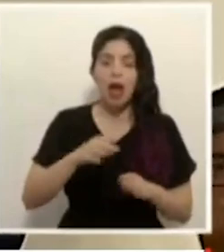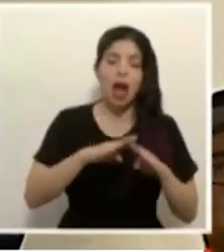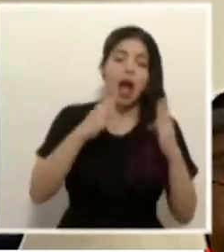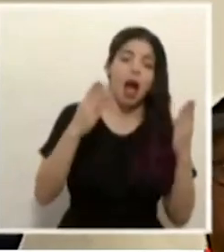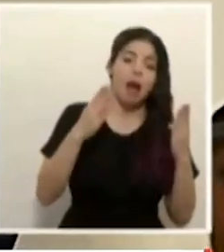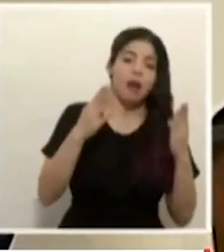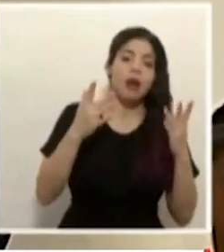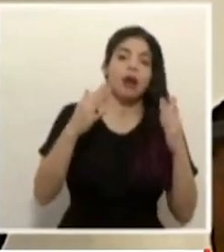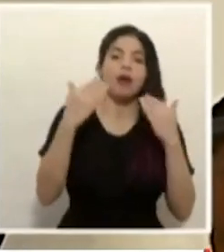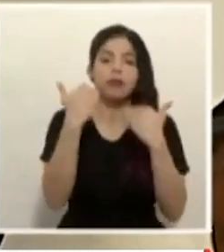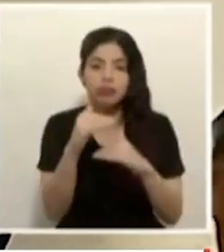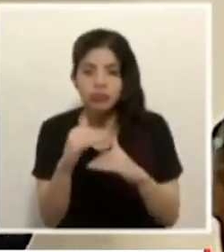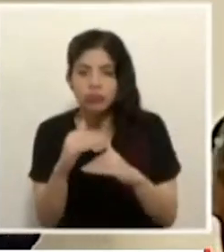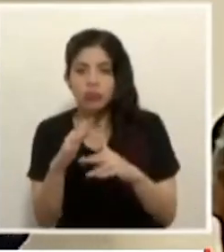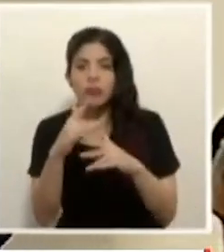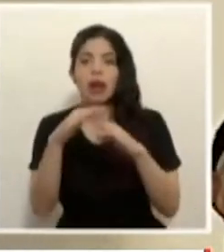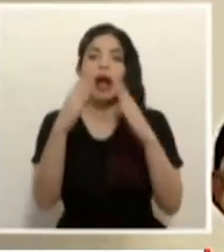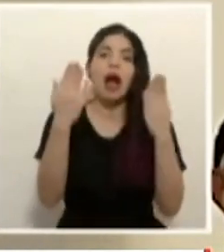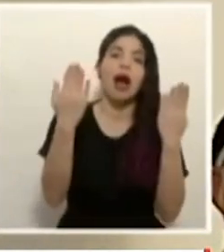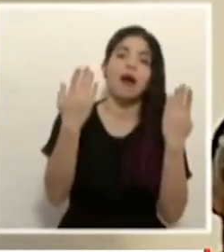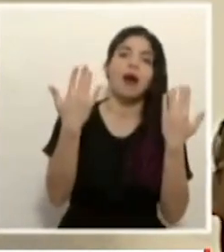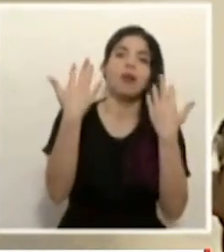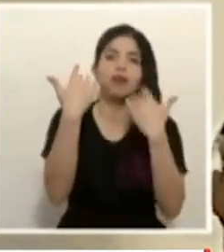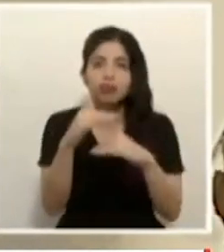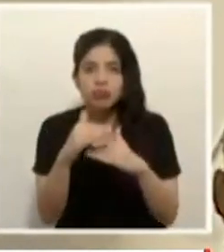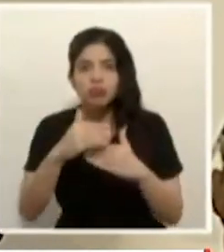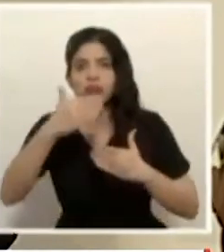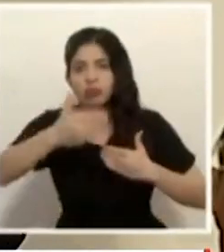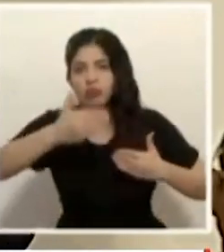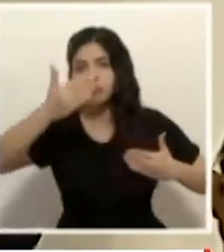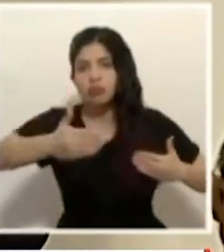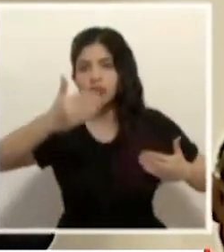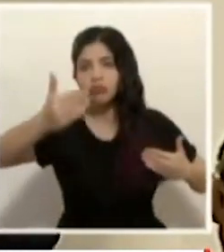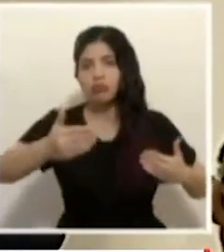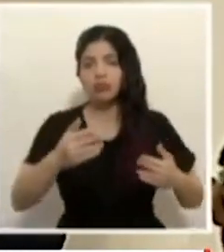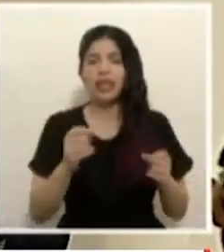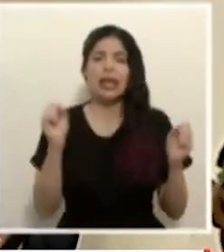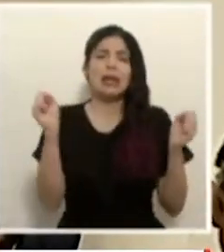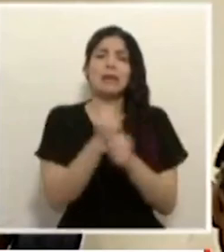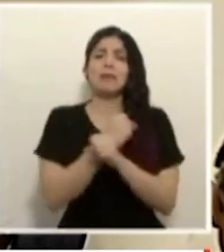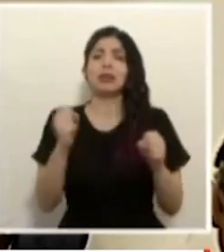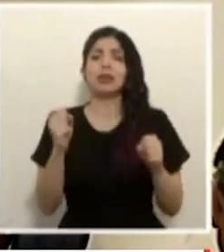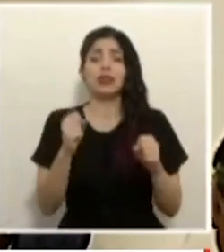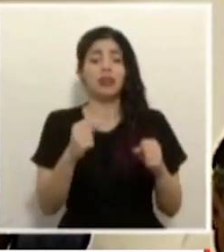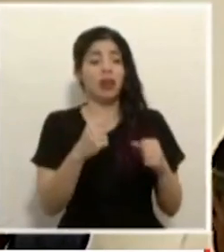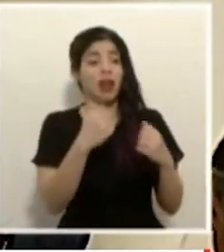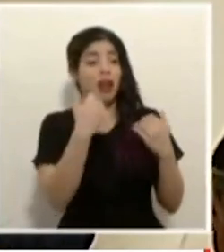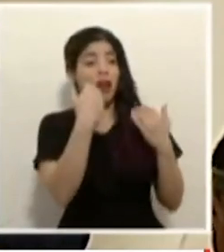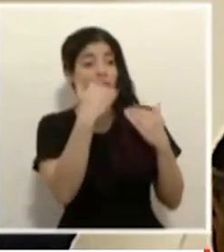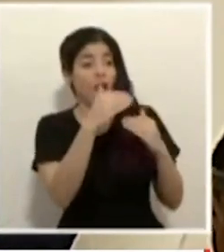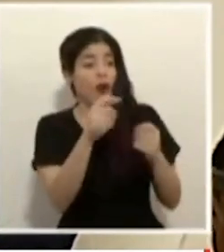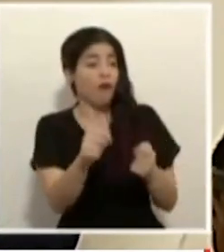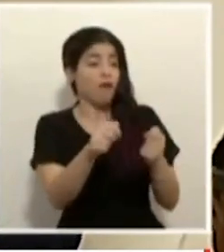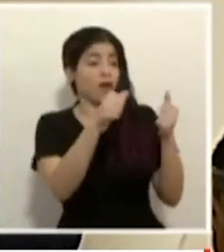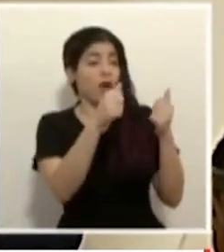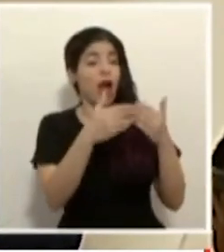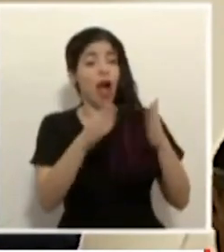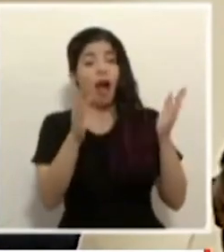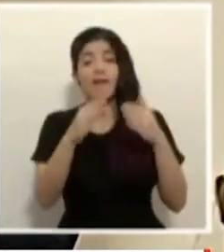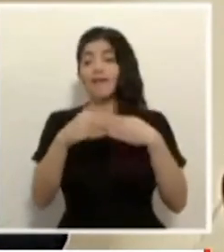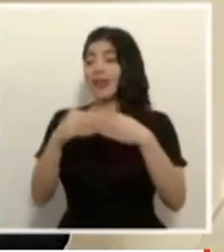nuestra realidad. No va a haber un escenario donde nosotros quitemos restricciones y siga